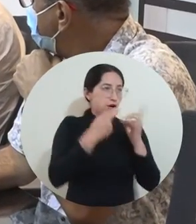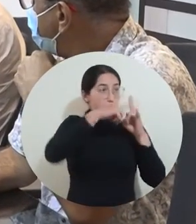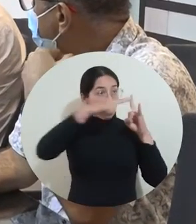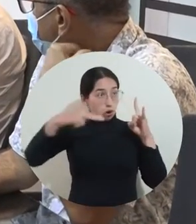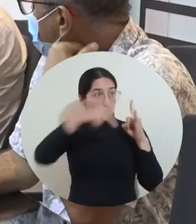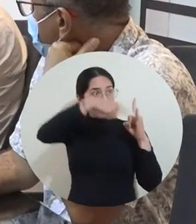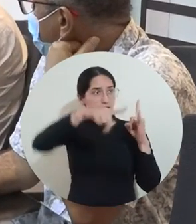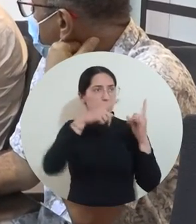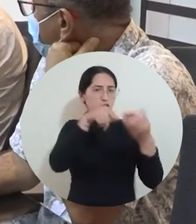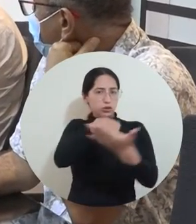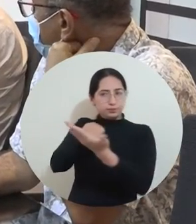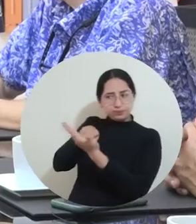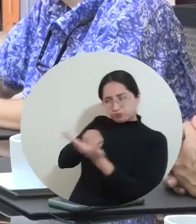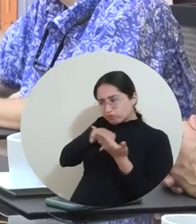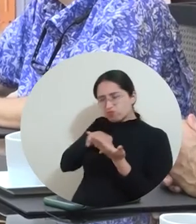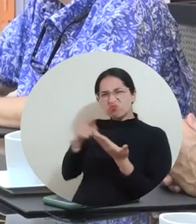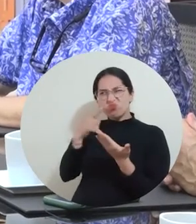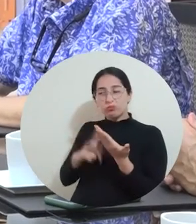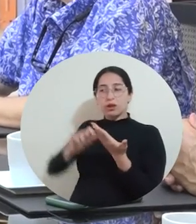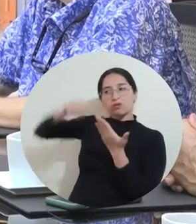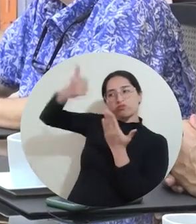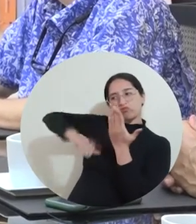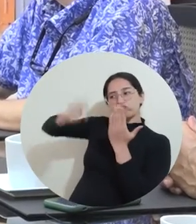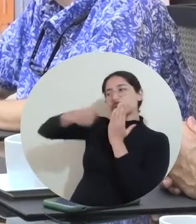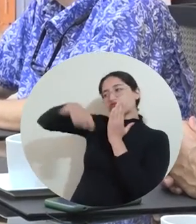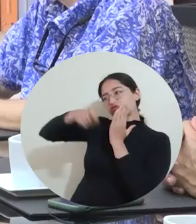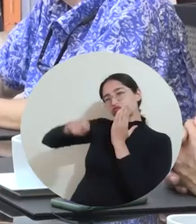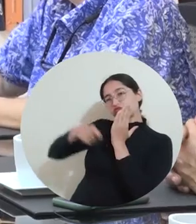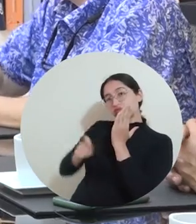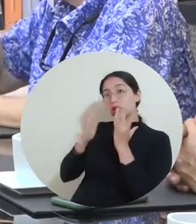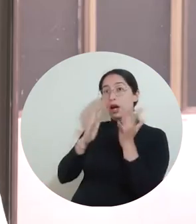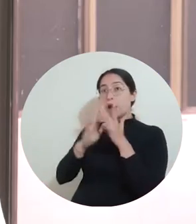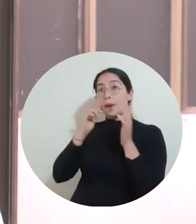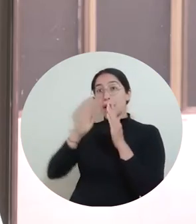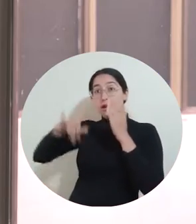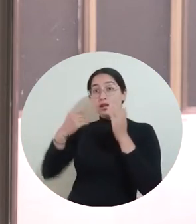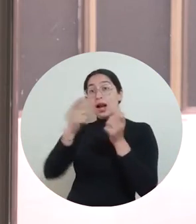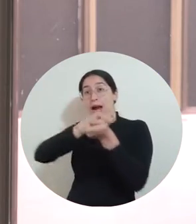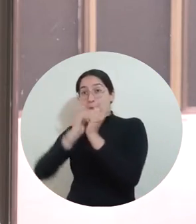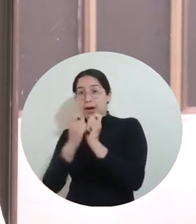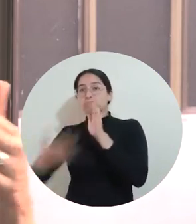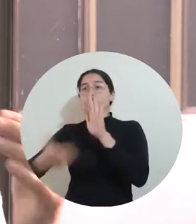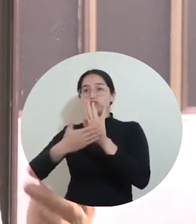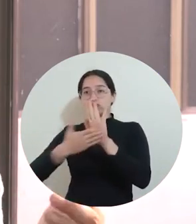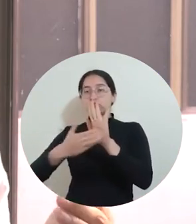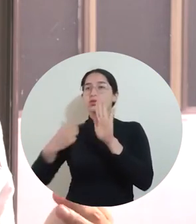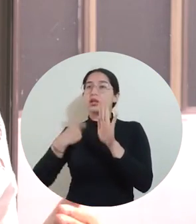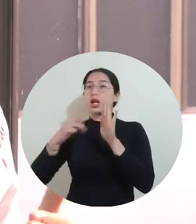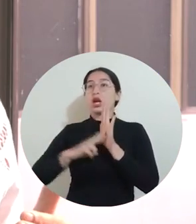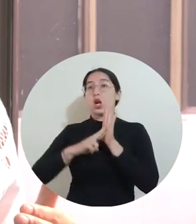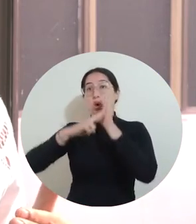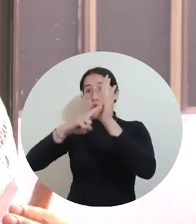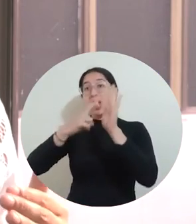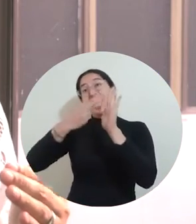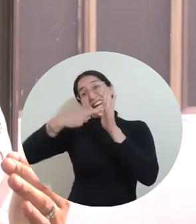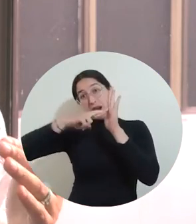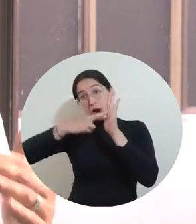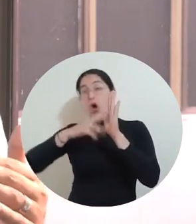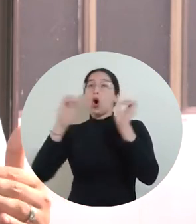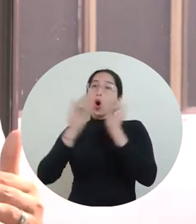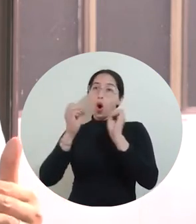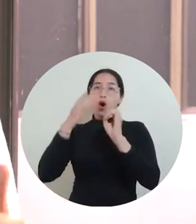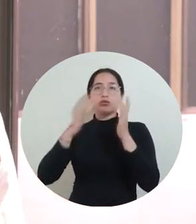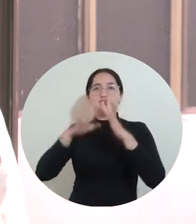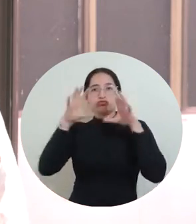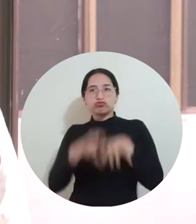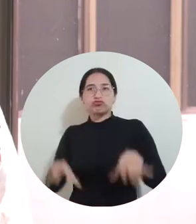esos acuerdos se pueden convertir en unos actos administrativos o unas resoluciones que van a permitirle a